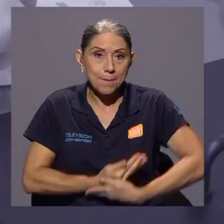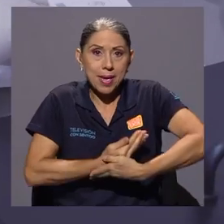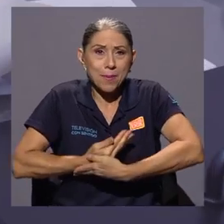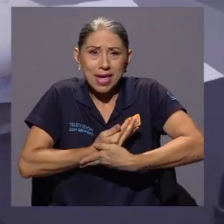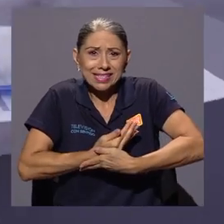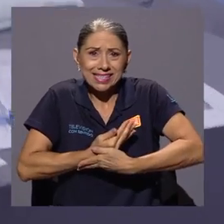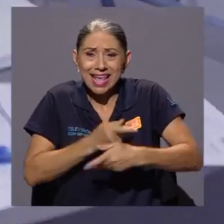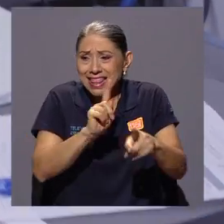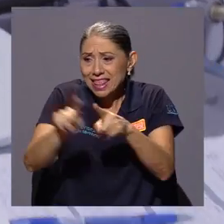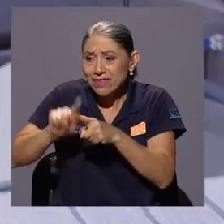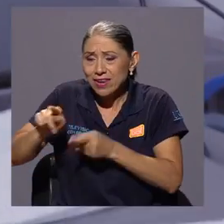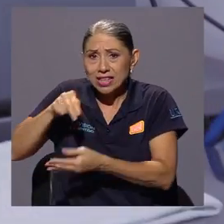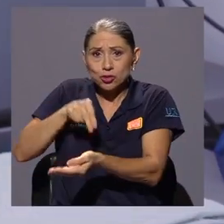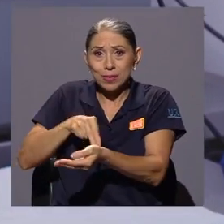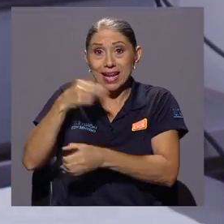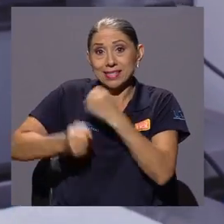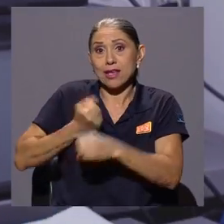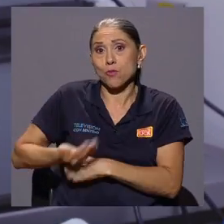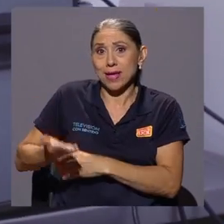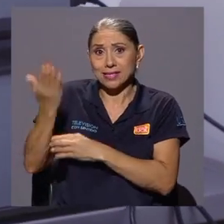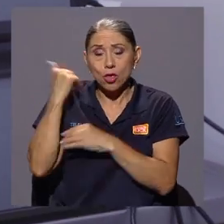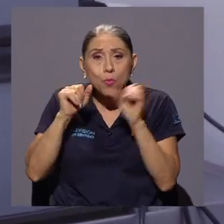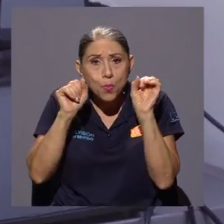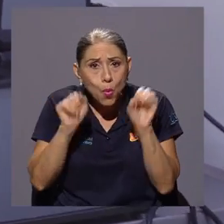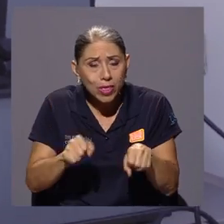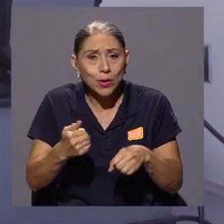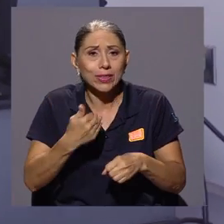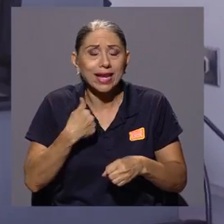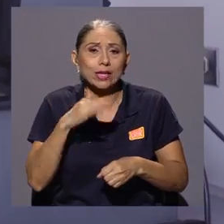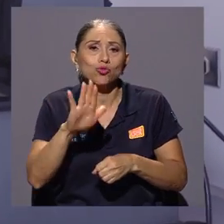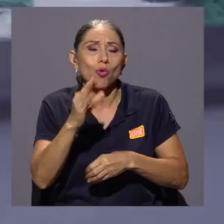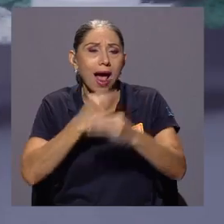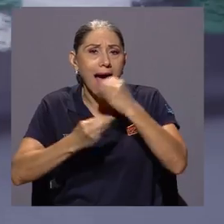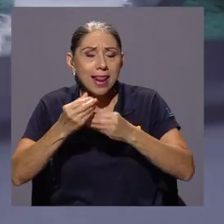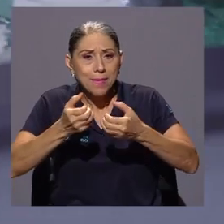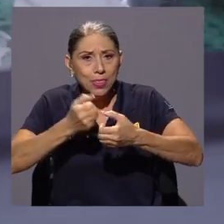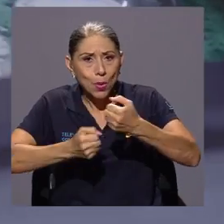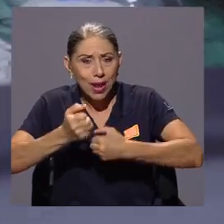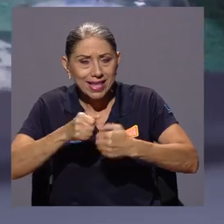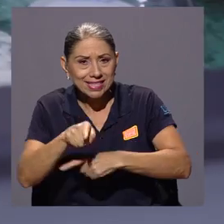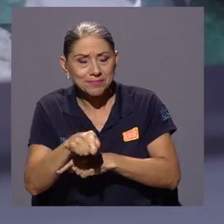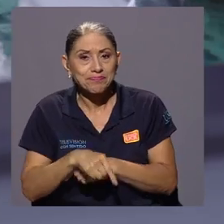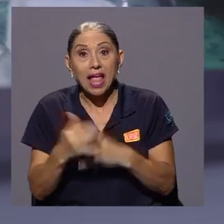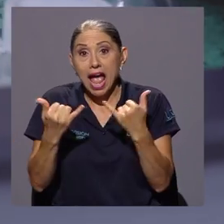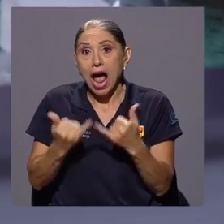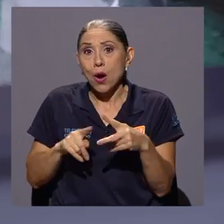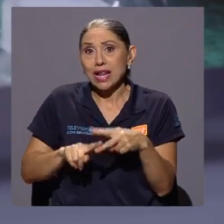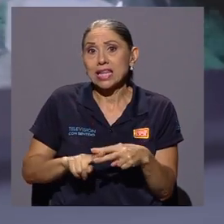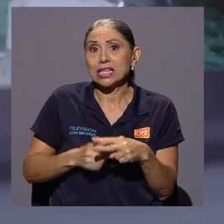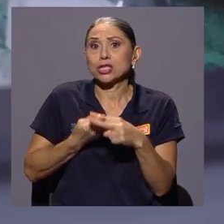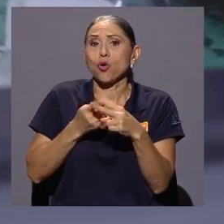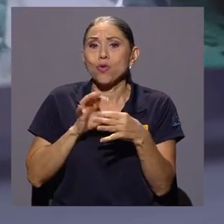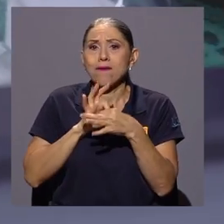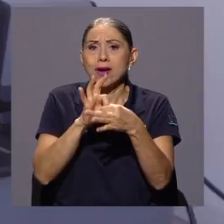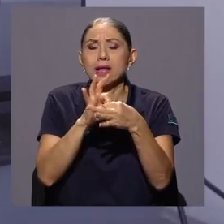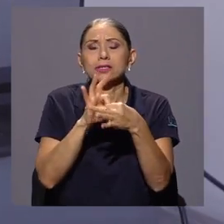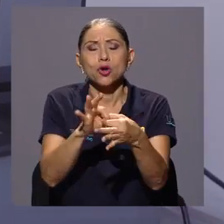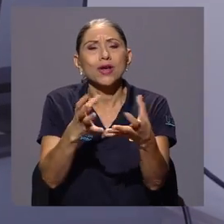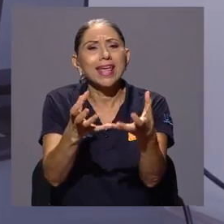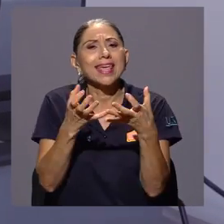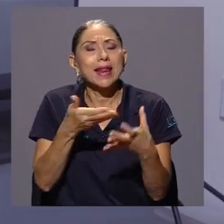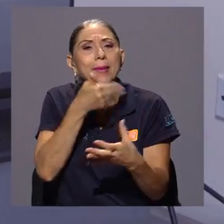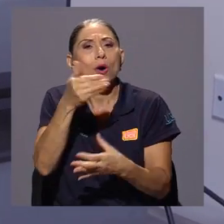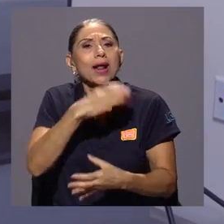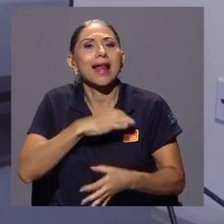neonatales de varios hospitales recibieron durante el 2020 leche materna. De esta manera, inició una relación que ahora busca mejorar la